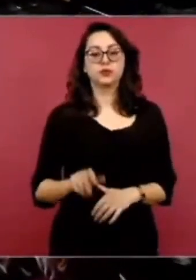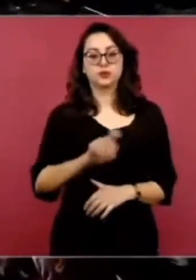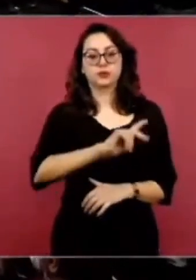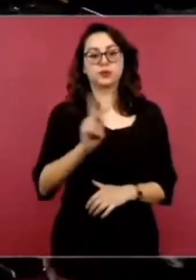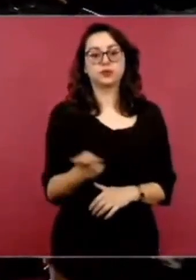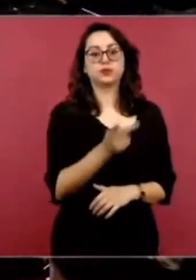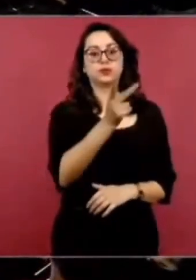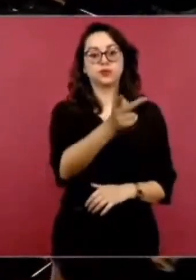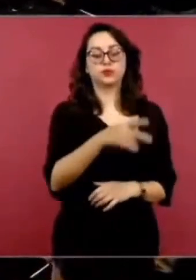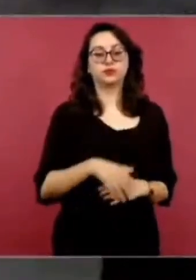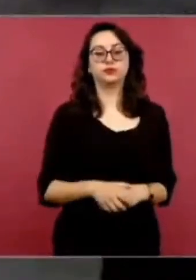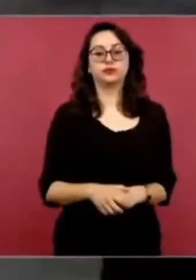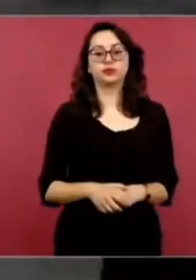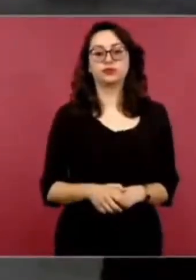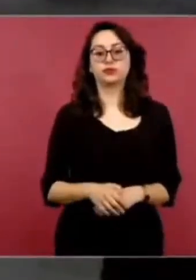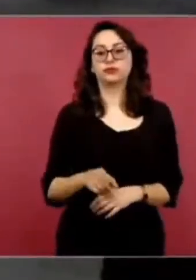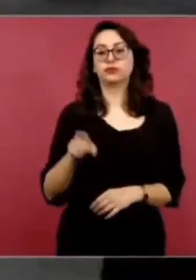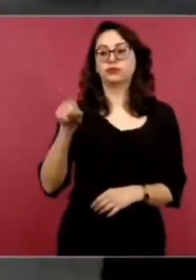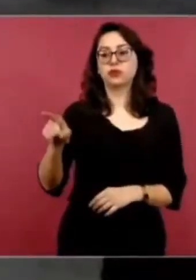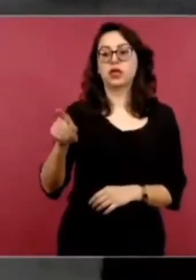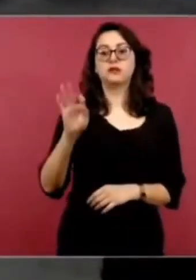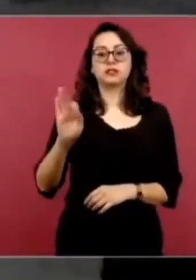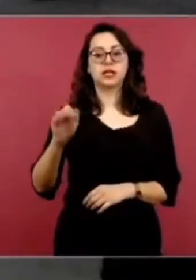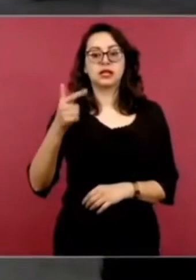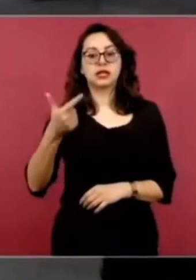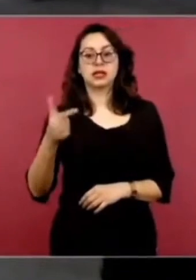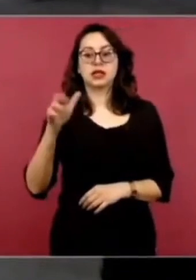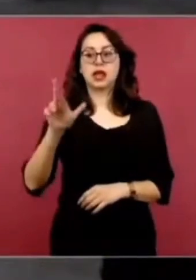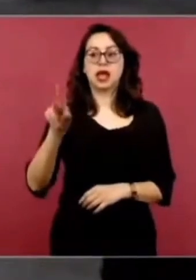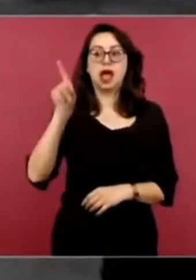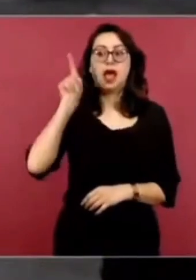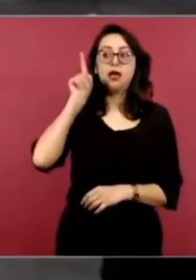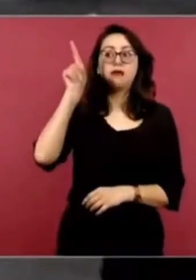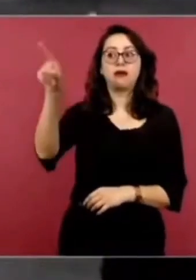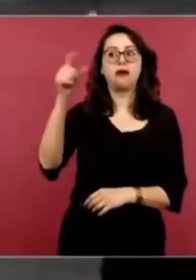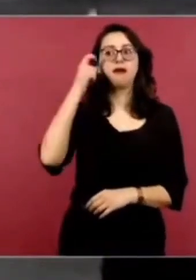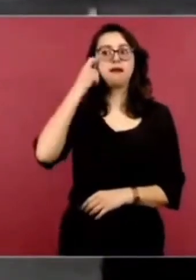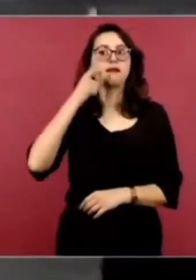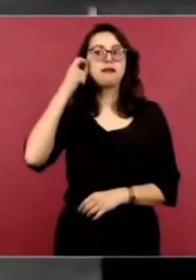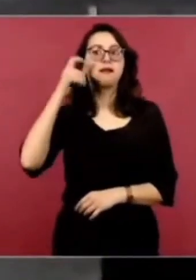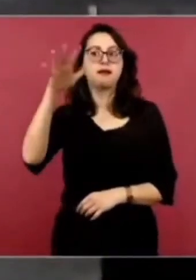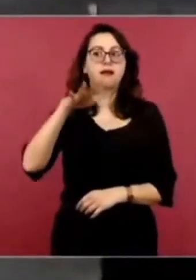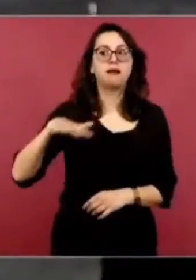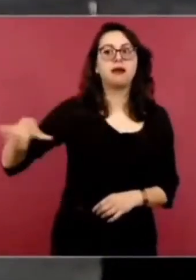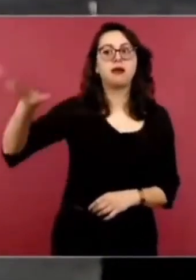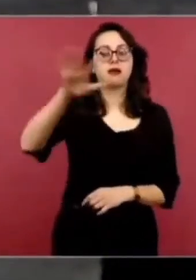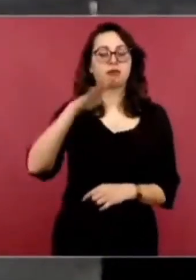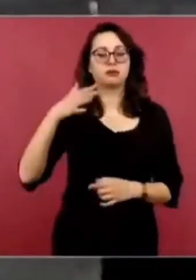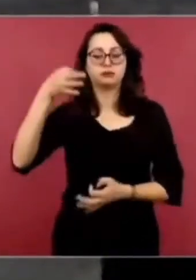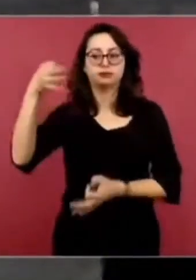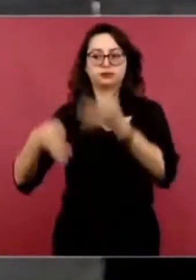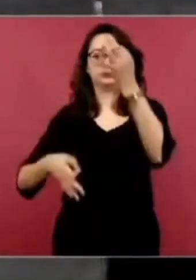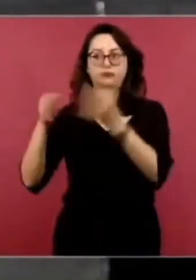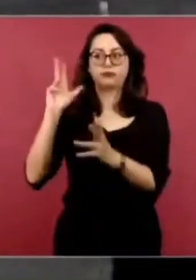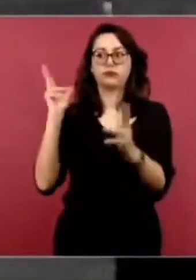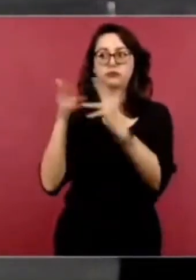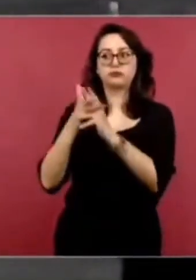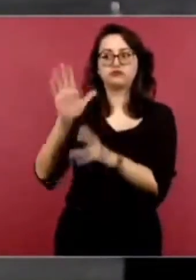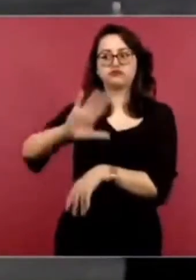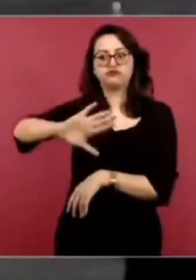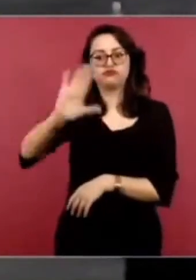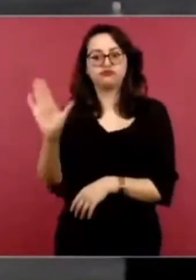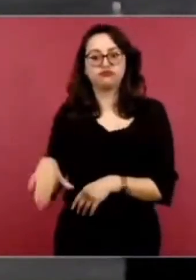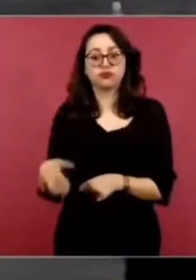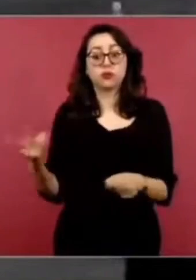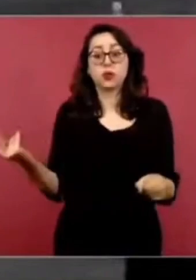de Fernando García, delegado de la Fiscalía General de la República en Guerrero. Hace unos días también el fiscal regional de Tierra Caliente, Víctor Manuel Salas.